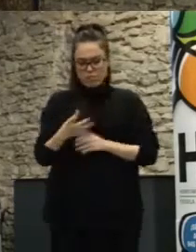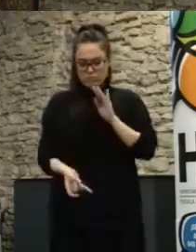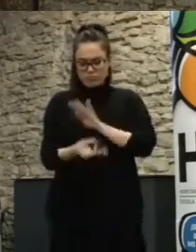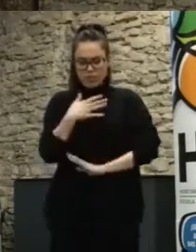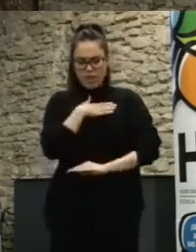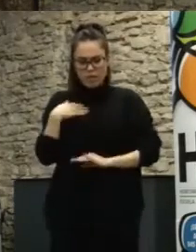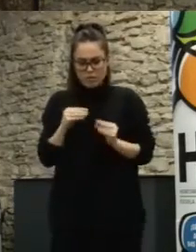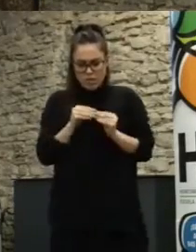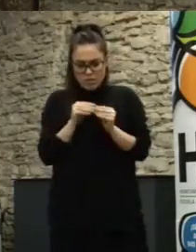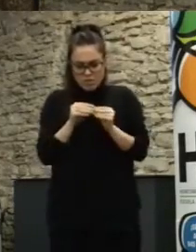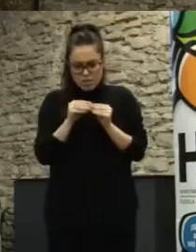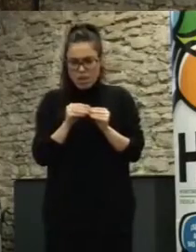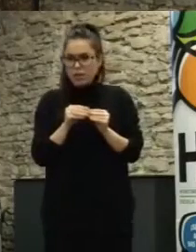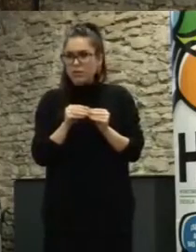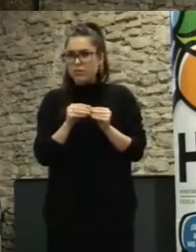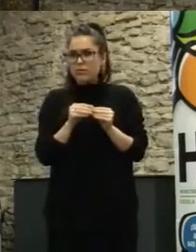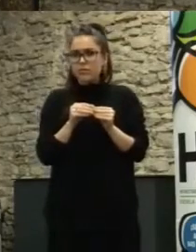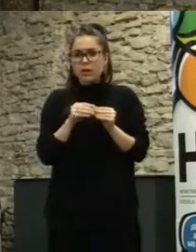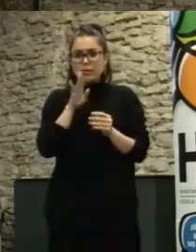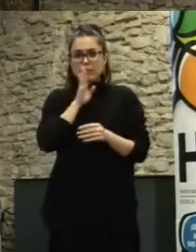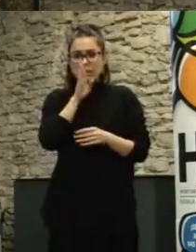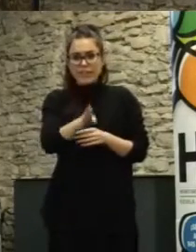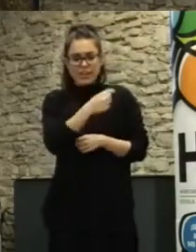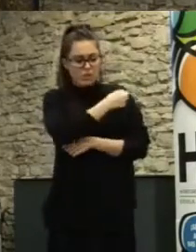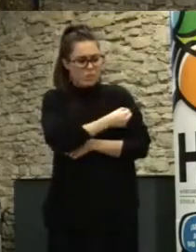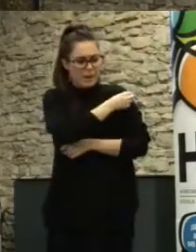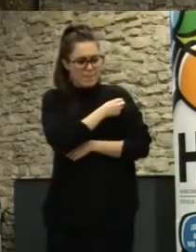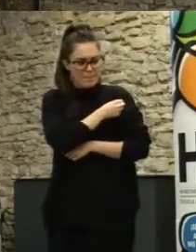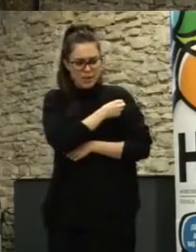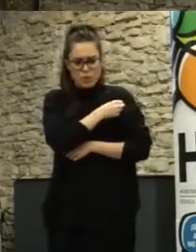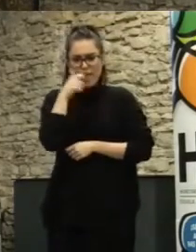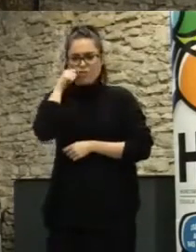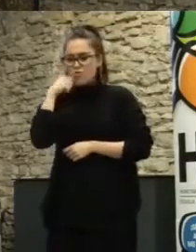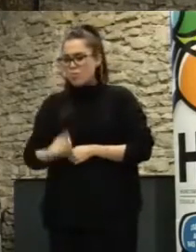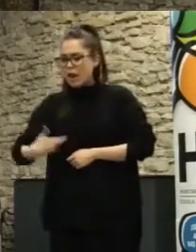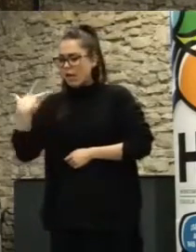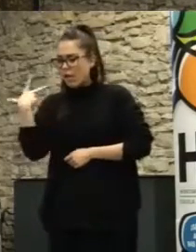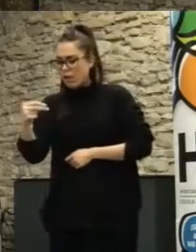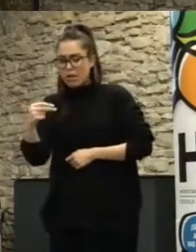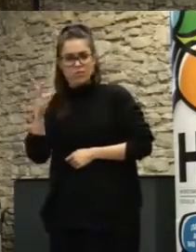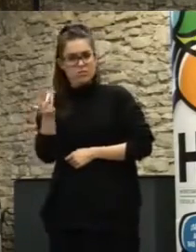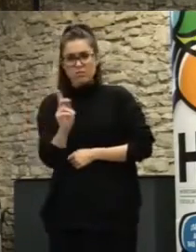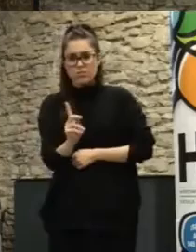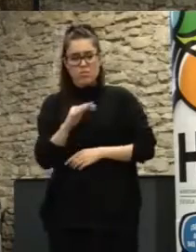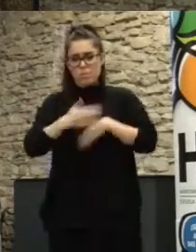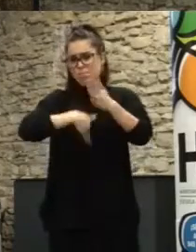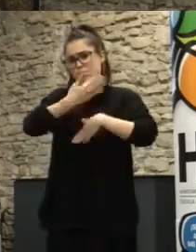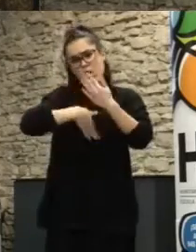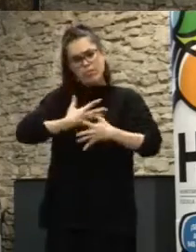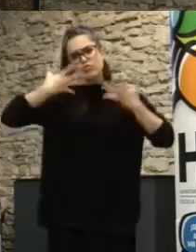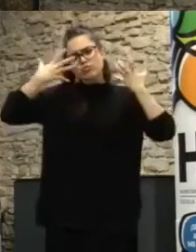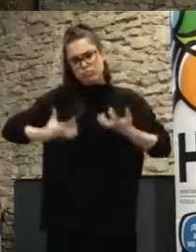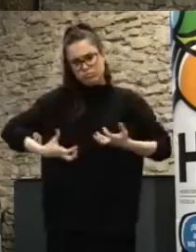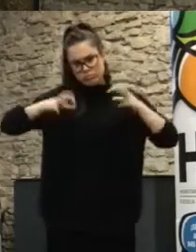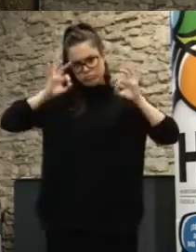no se pone a experimentar directamente sobre humanos y de manera generalizada sino que hay un proceso serio